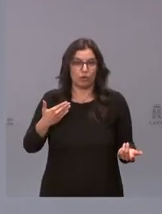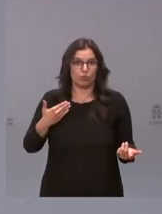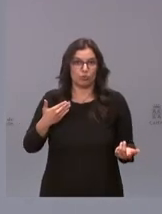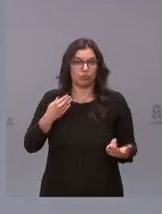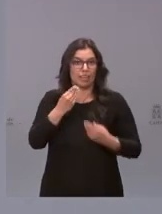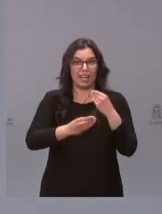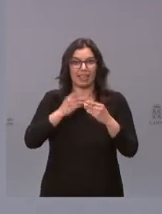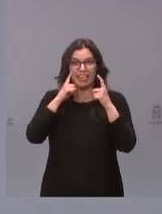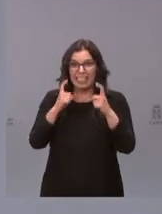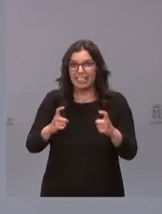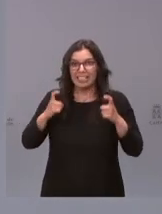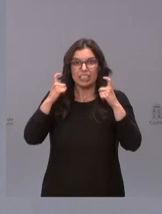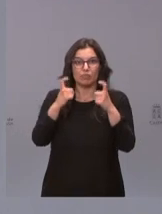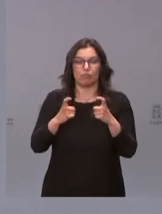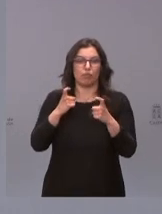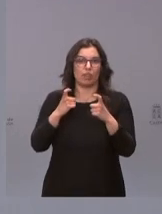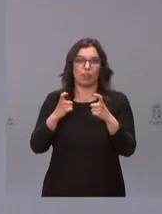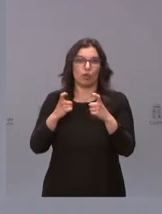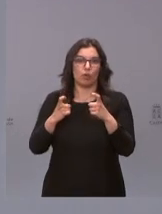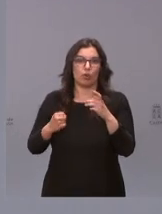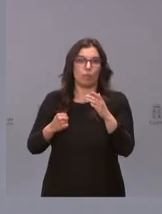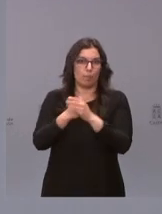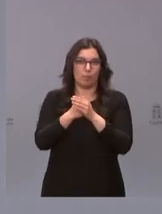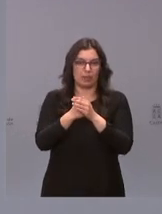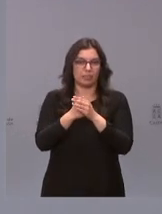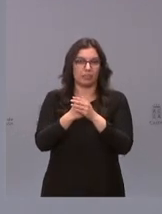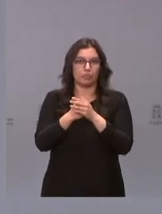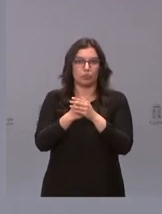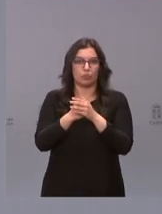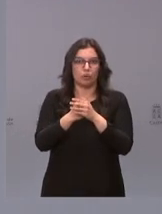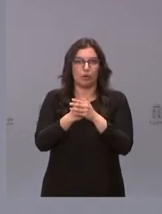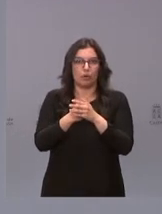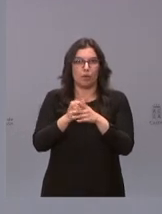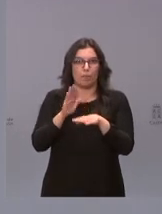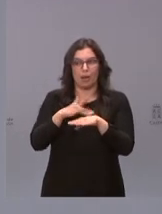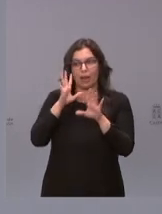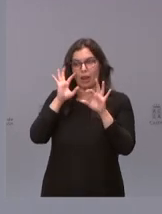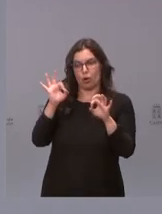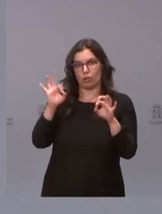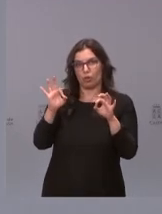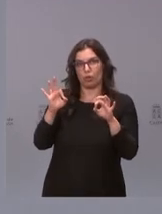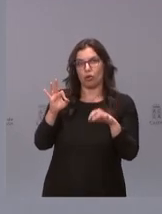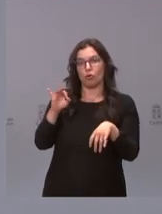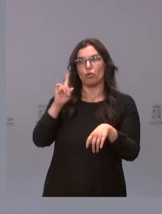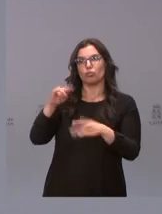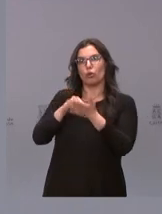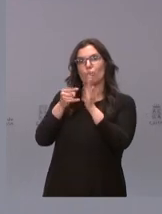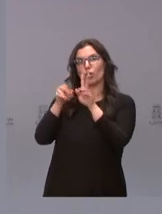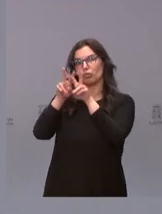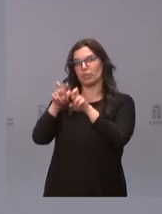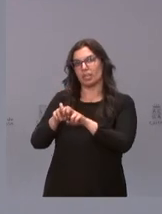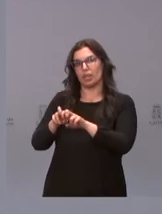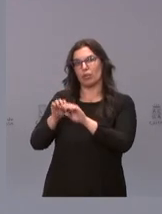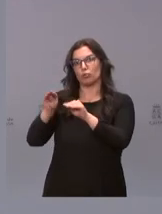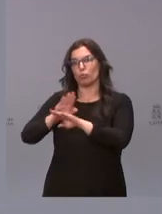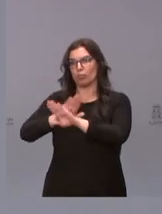económicos que estén en nuestra mano para que por supuesto no sólo estos proyectos de investigación sino